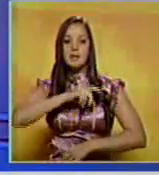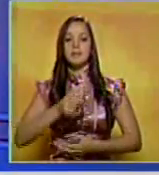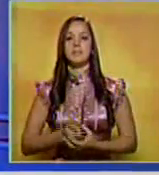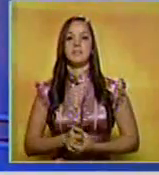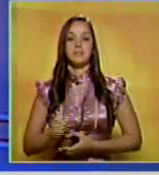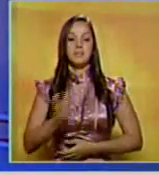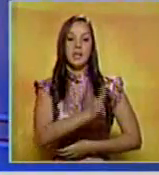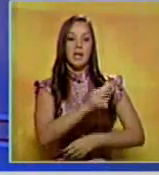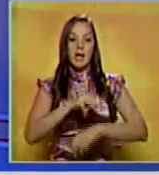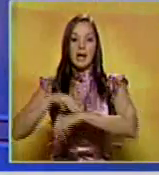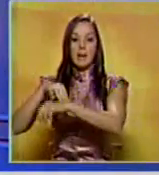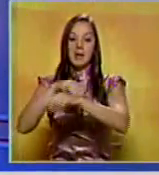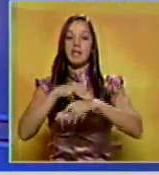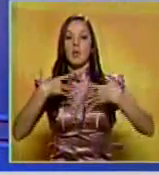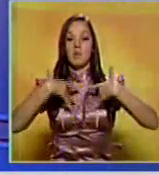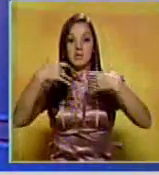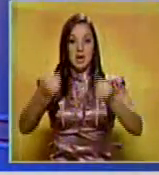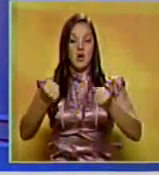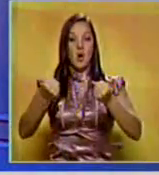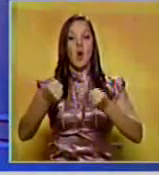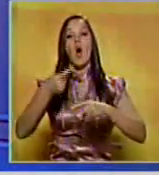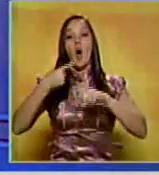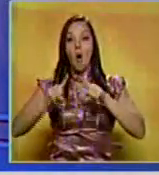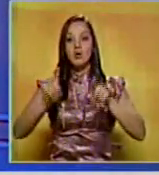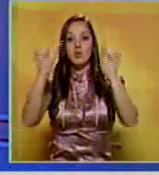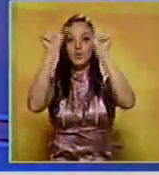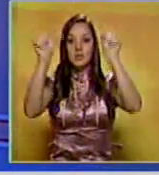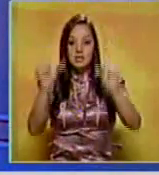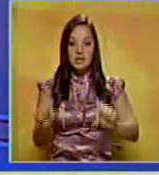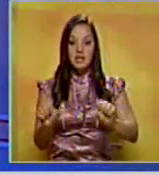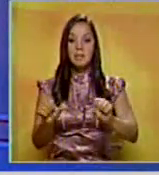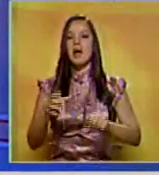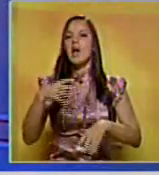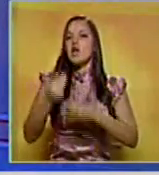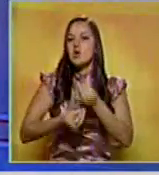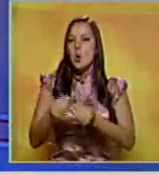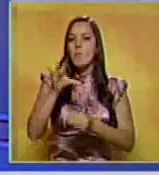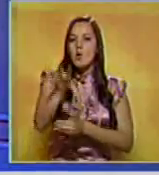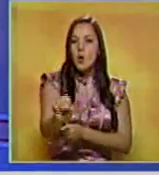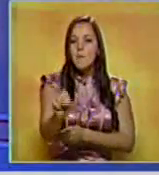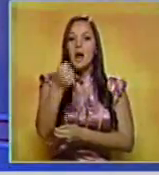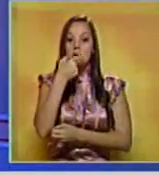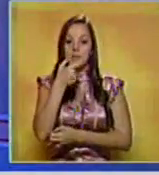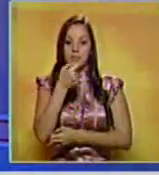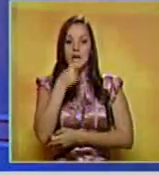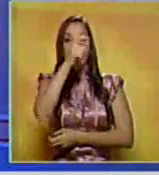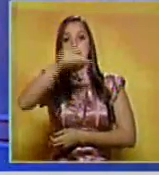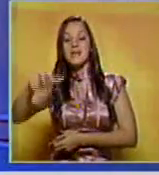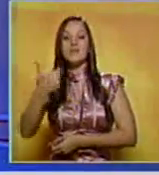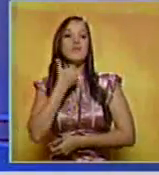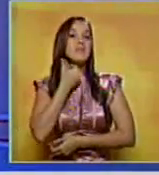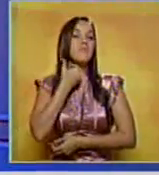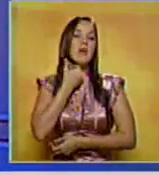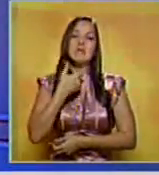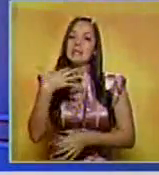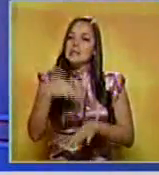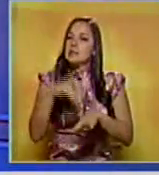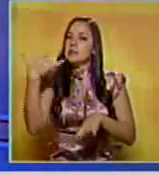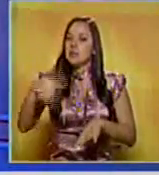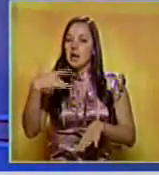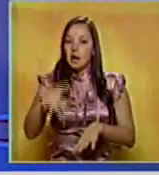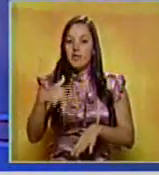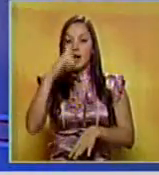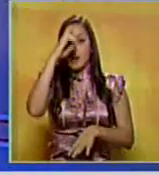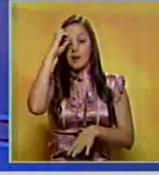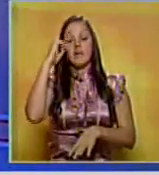Y el Ministerio para la Salud implementará un nuevo sistema integral para el acceso a los medicamentos para pacientes con enfermedades crónicas. Milagro